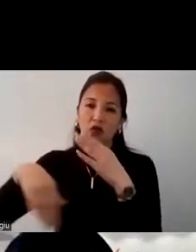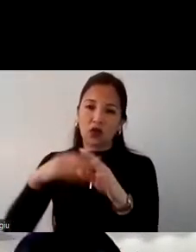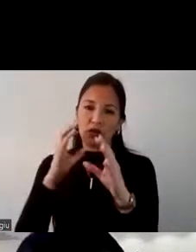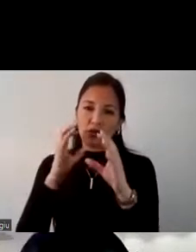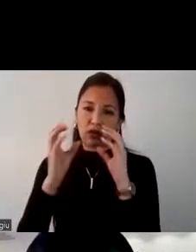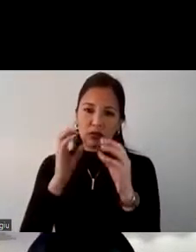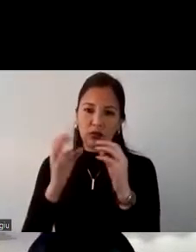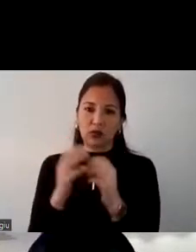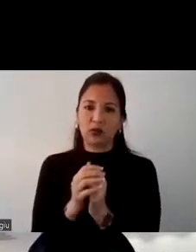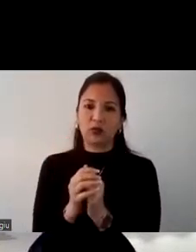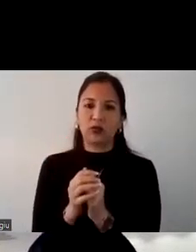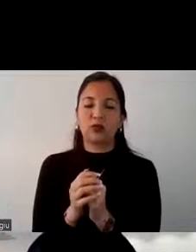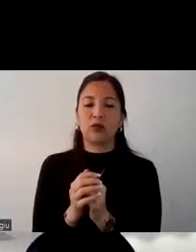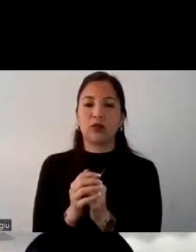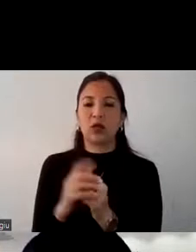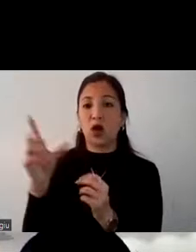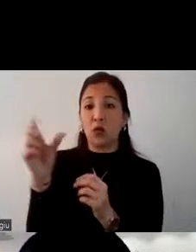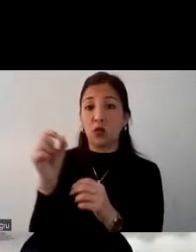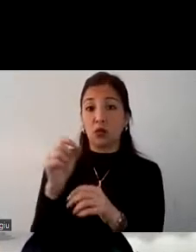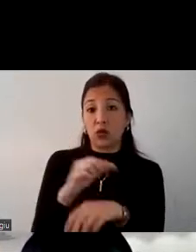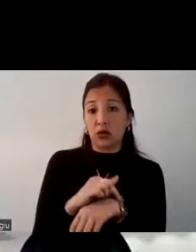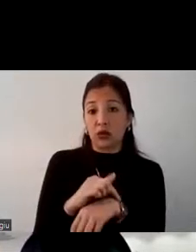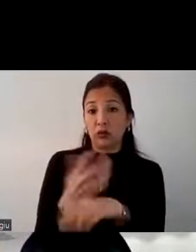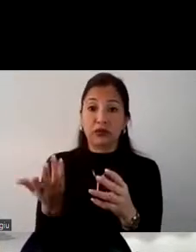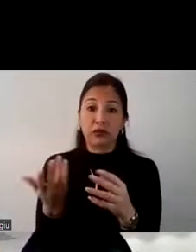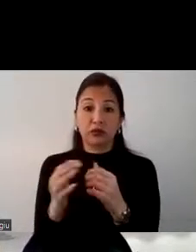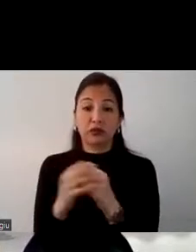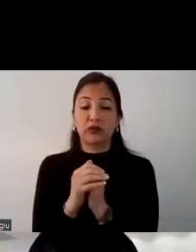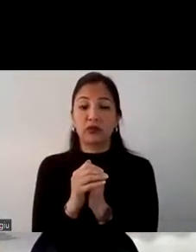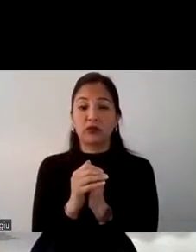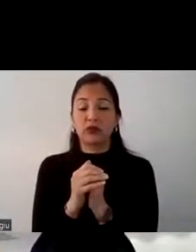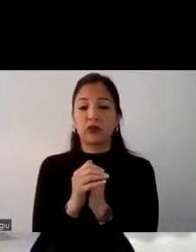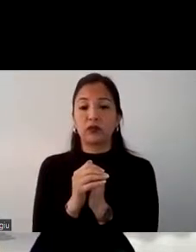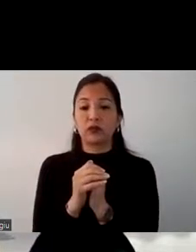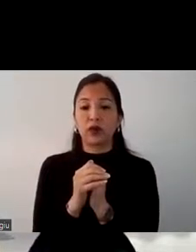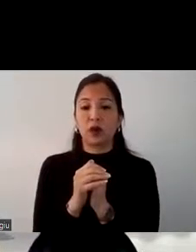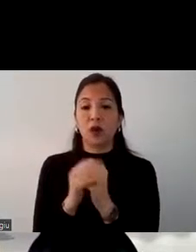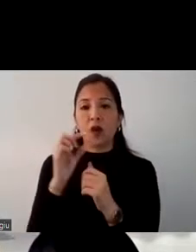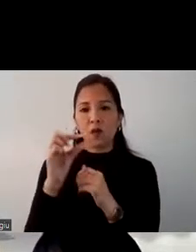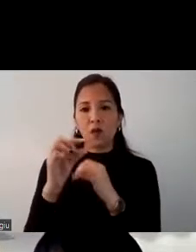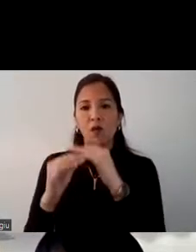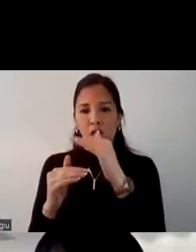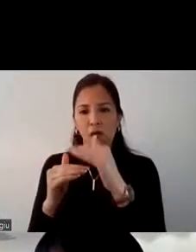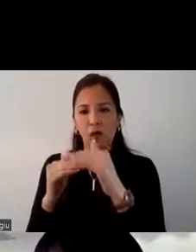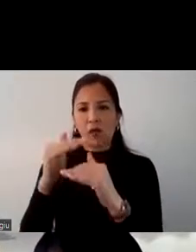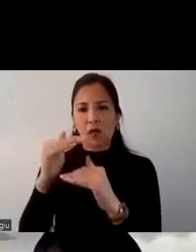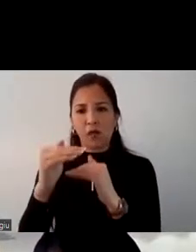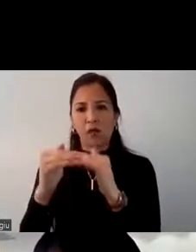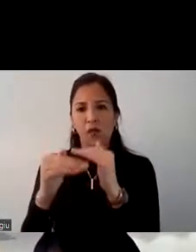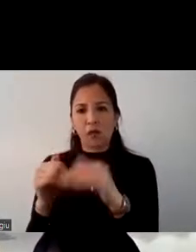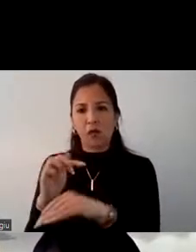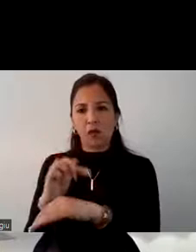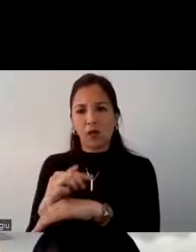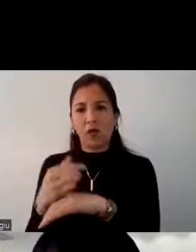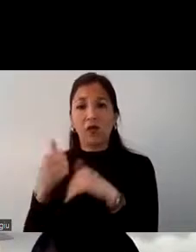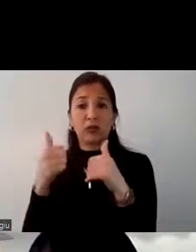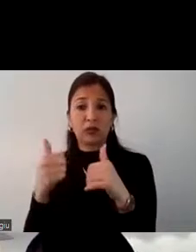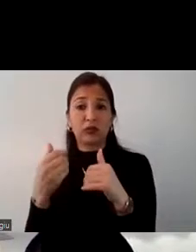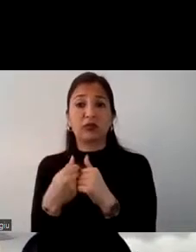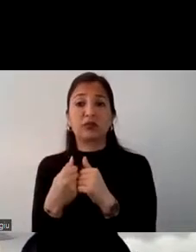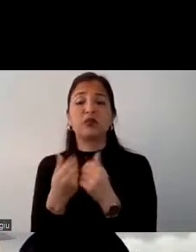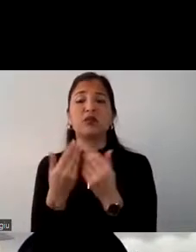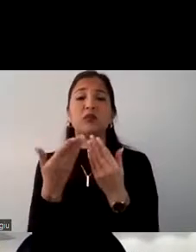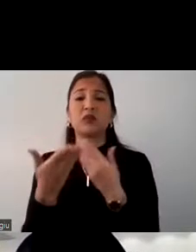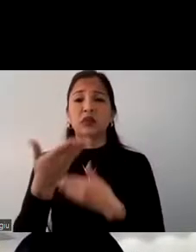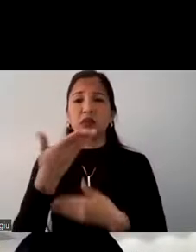hablando en tan poco tiempo y quizás con todo lo que queremos ofrecer hay que ir de manera moderada y también siempre y cuando presentando